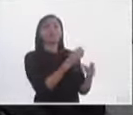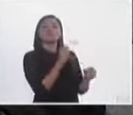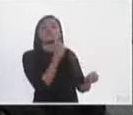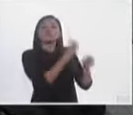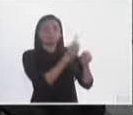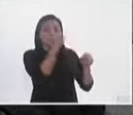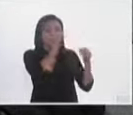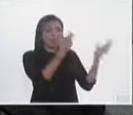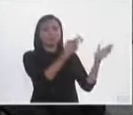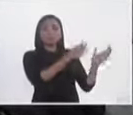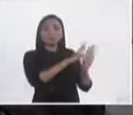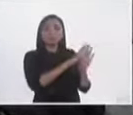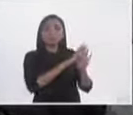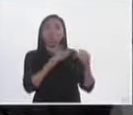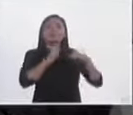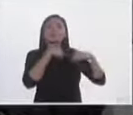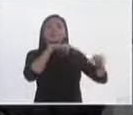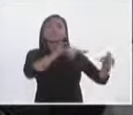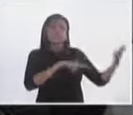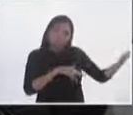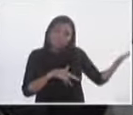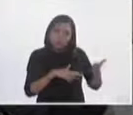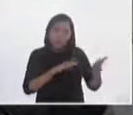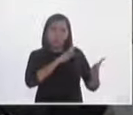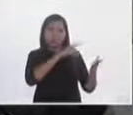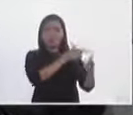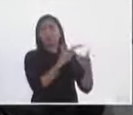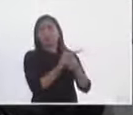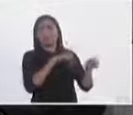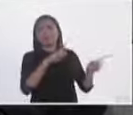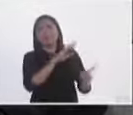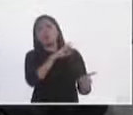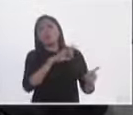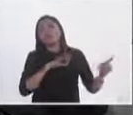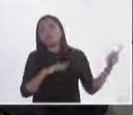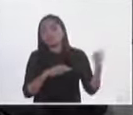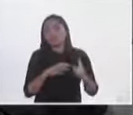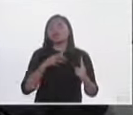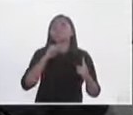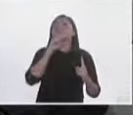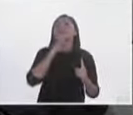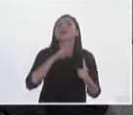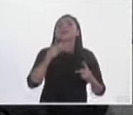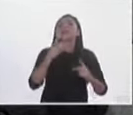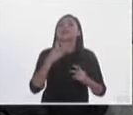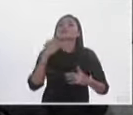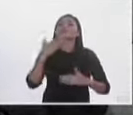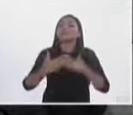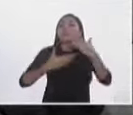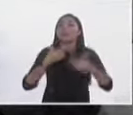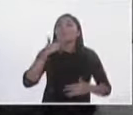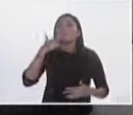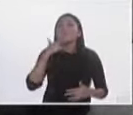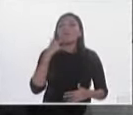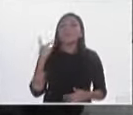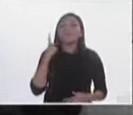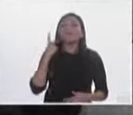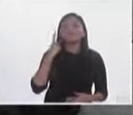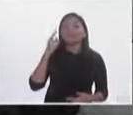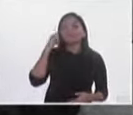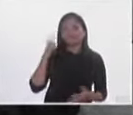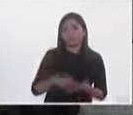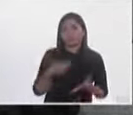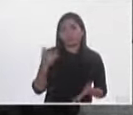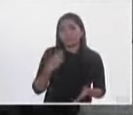a estos diputados, de hacer un corte de caja y tener mayor libertad para actuar y esto viene a refrescar el sistema político. Creo que es bueno,